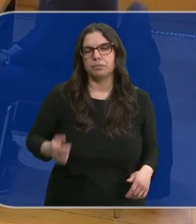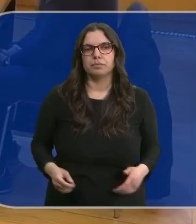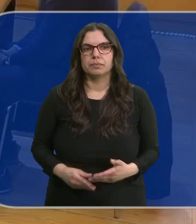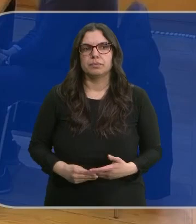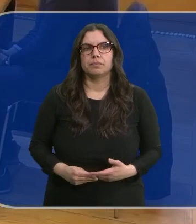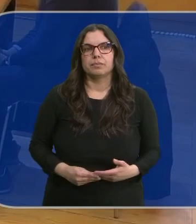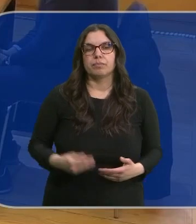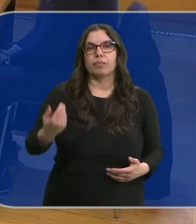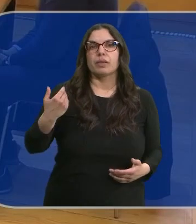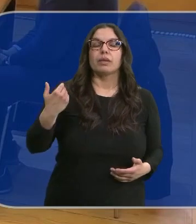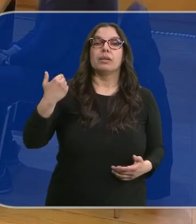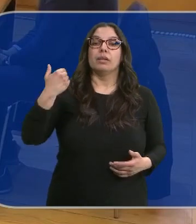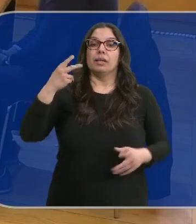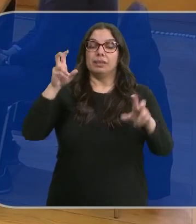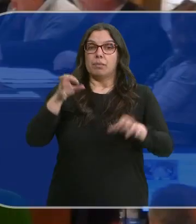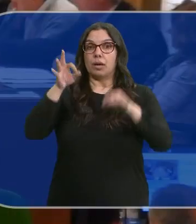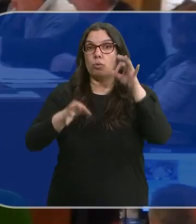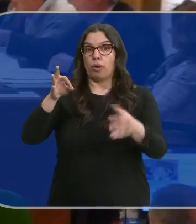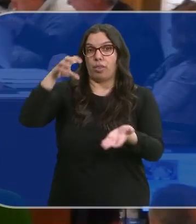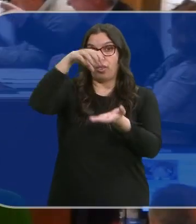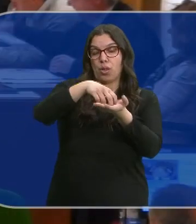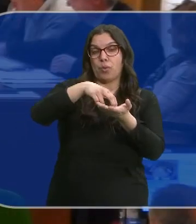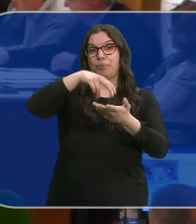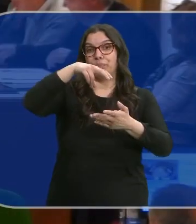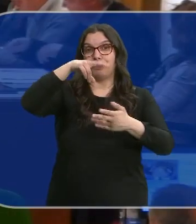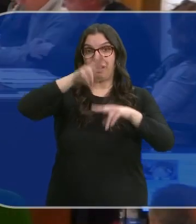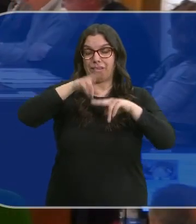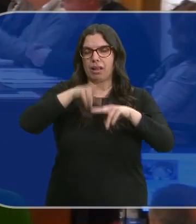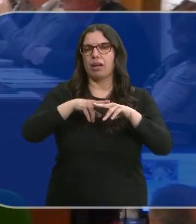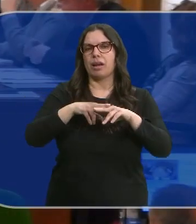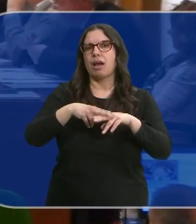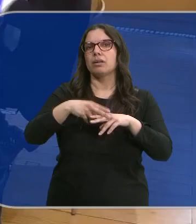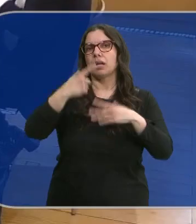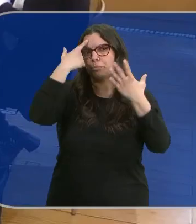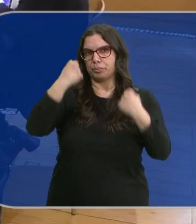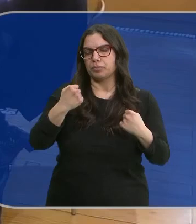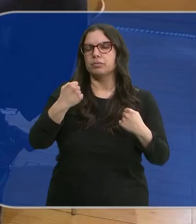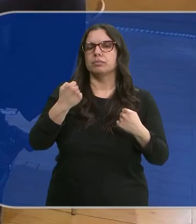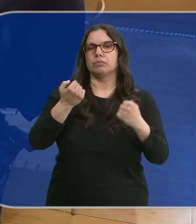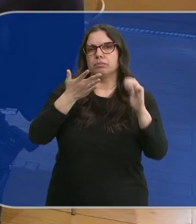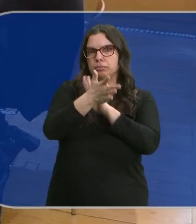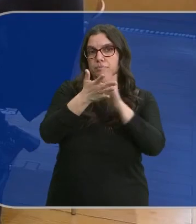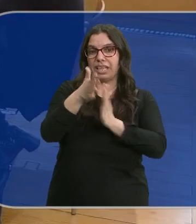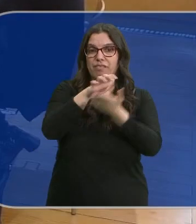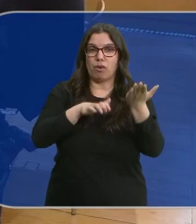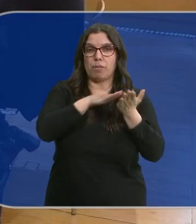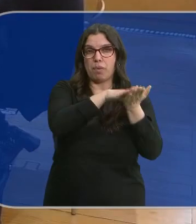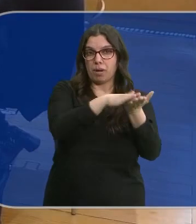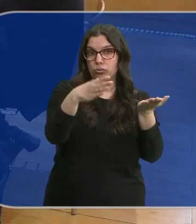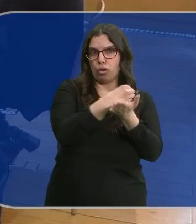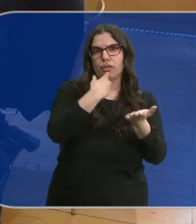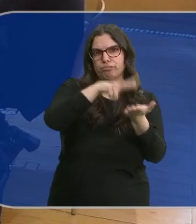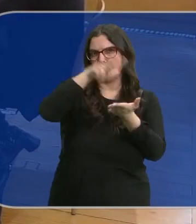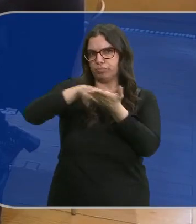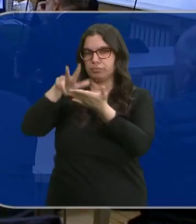En la undécima sesión del juicio por la Perla Negra han comenzado a testificar los peritos. Todos ratifican sus informes relativos al